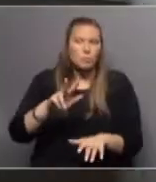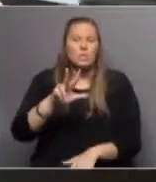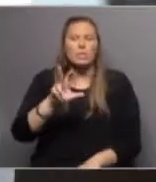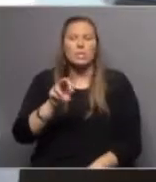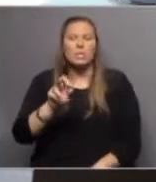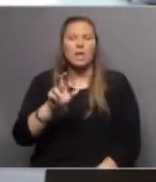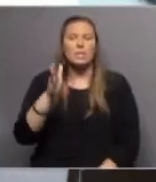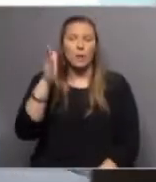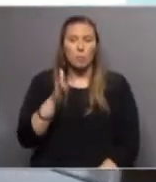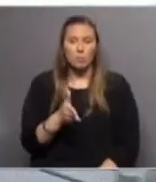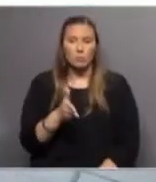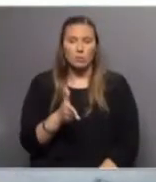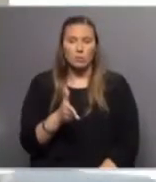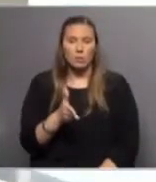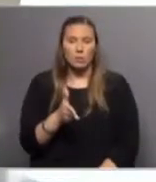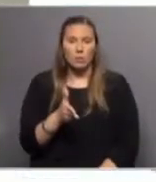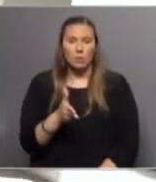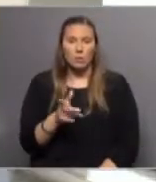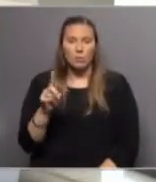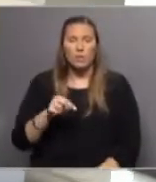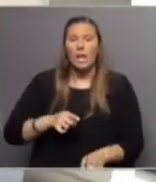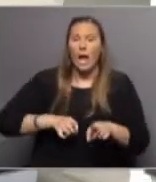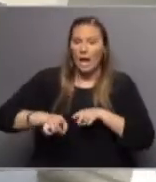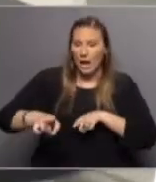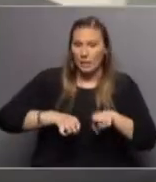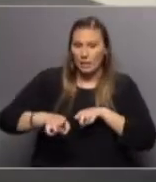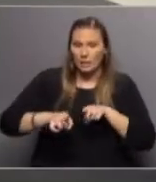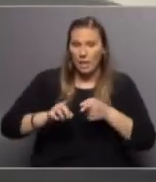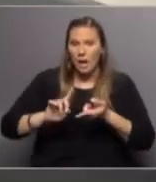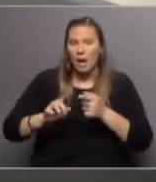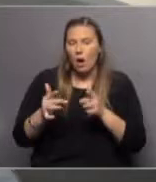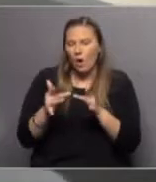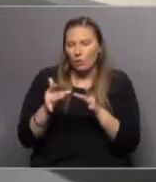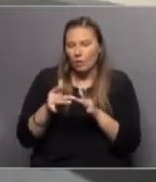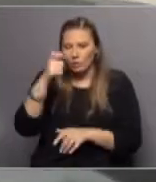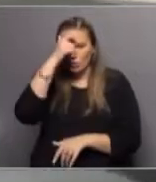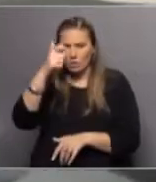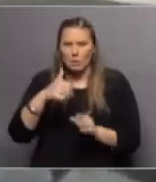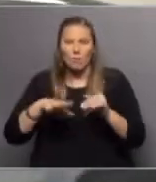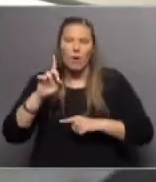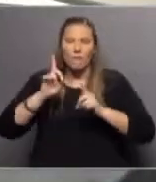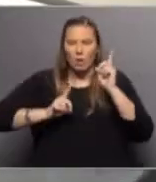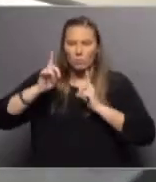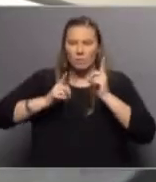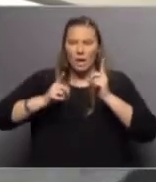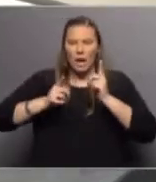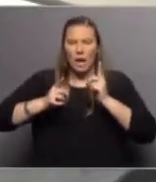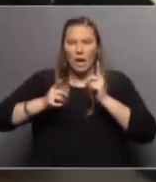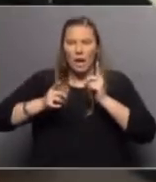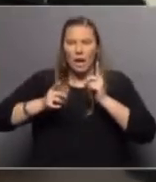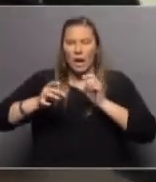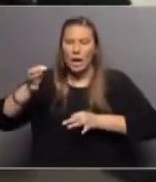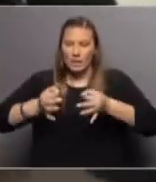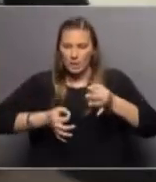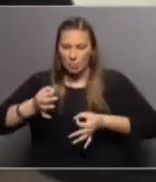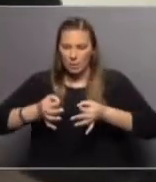% viene de carreras relacionadas con la ciencia, fundamentalmente la Facultad de Química. La